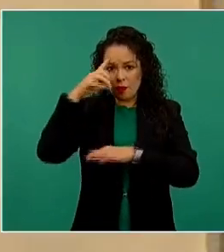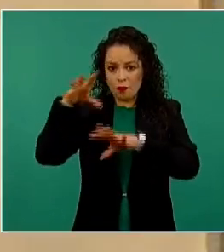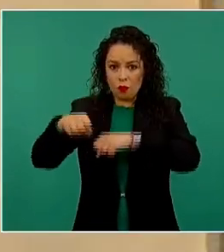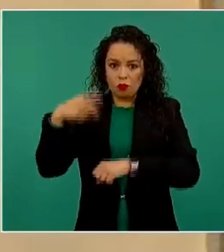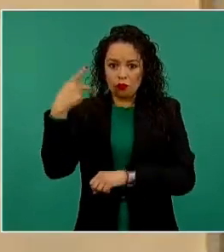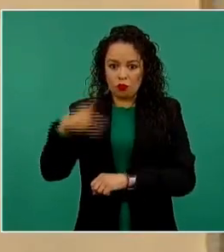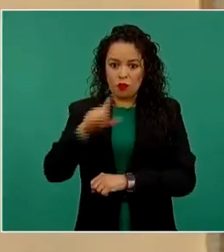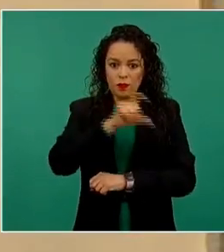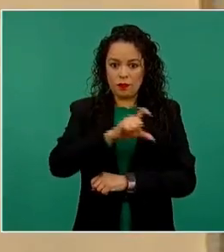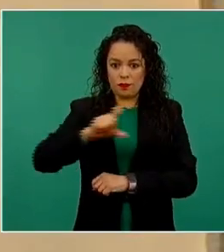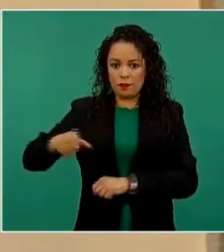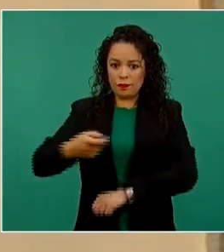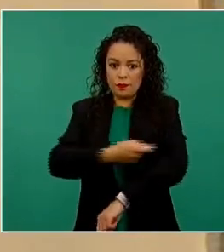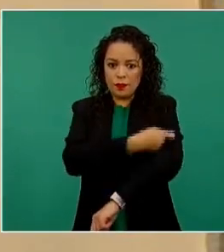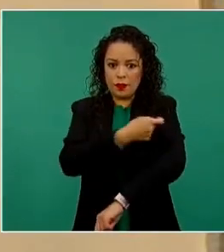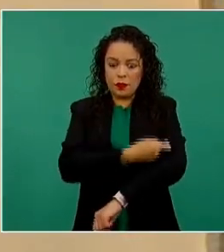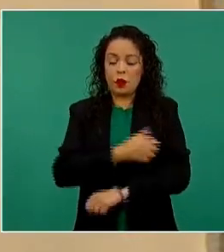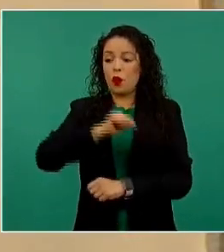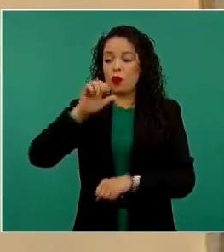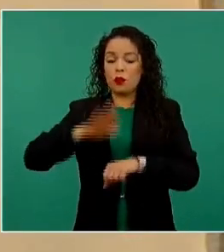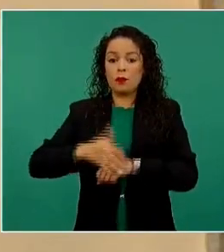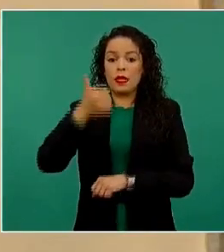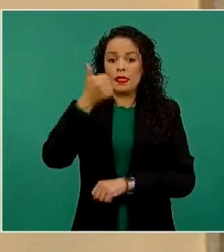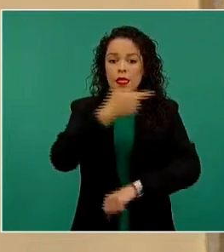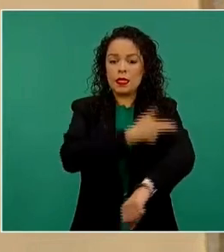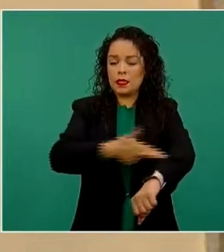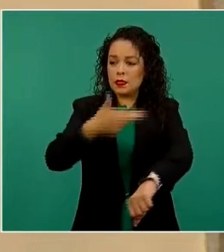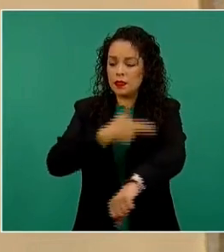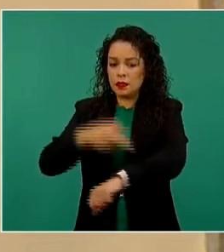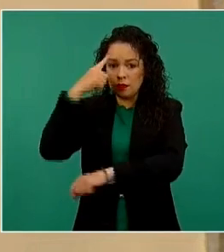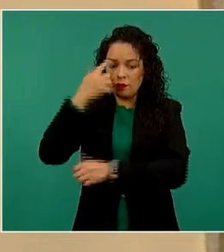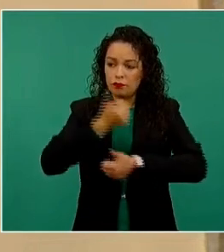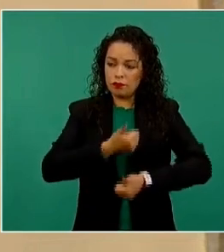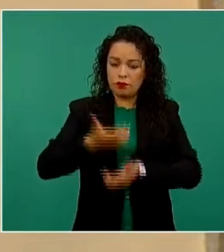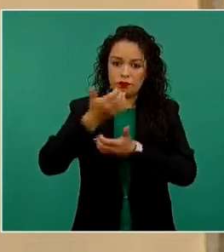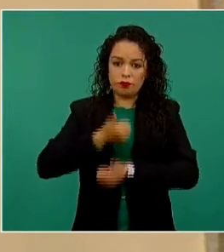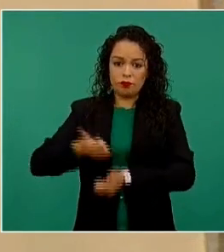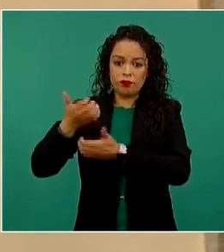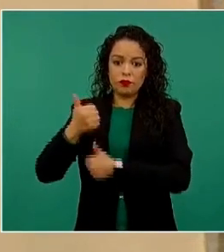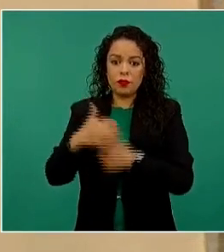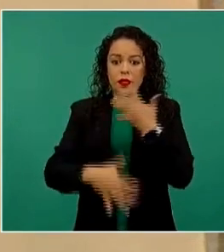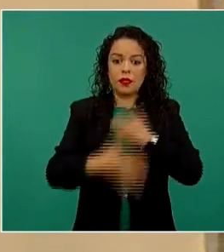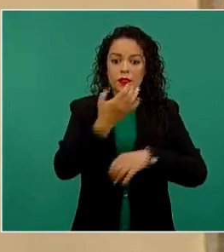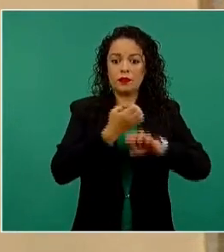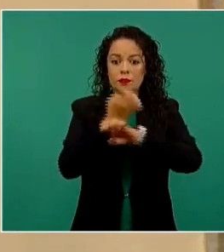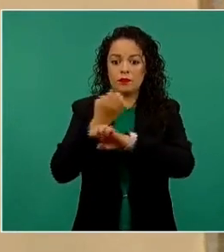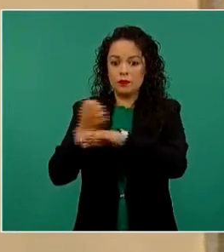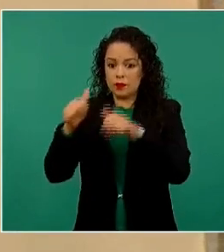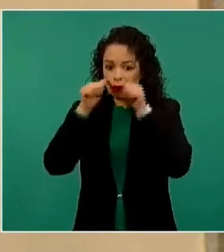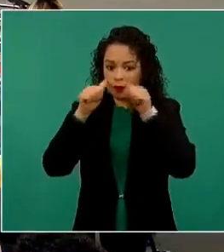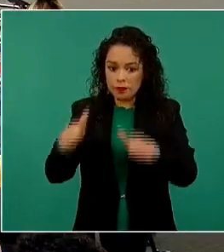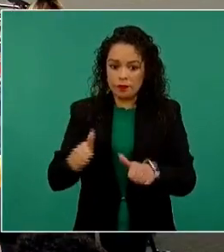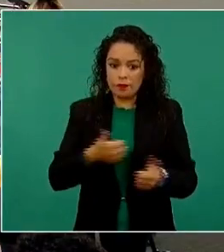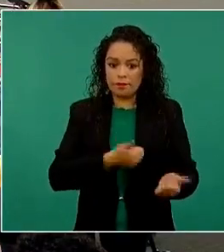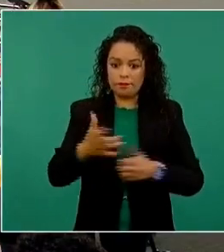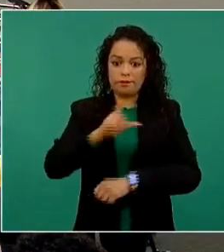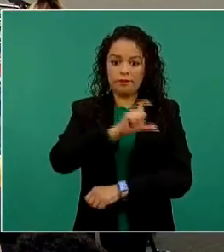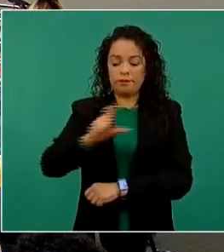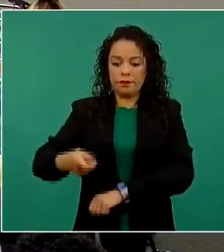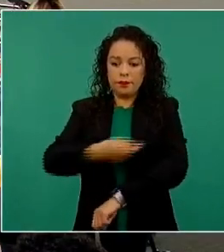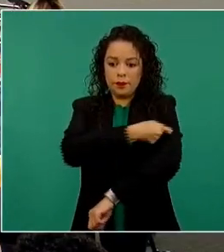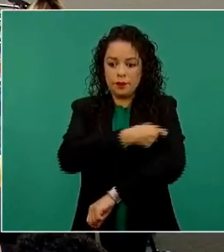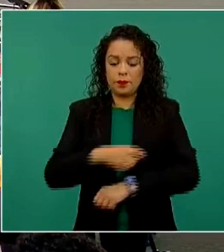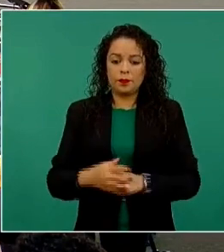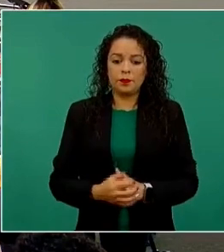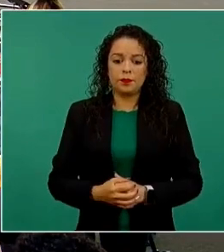organizaron seis rutas de distribución para atender a 15 estados. Adelante. El